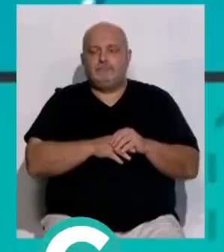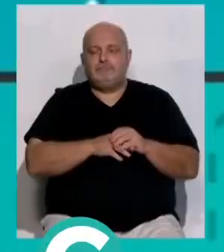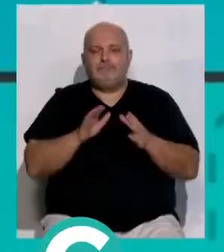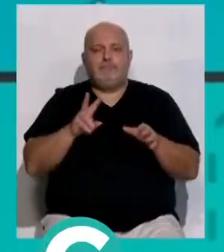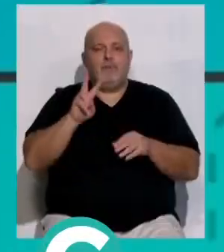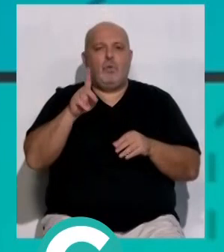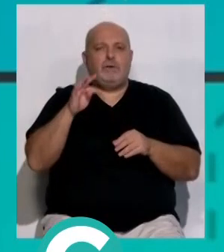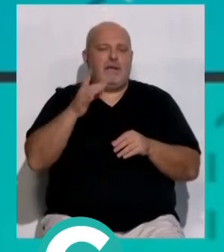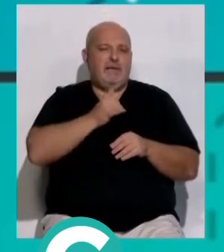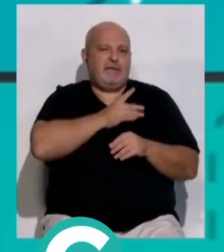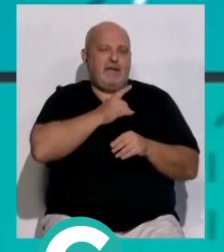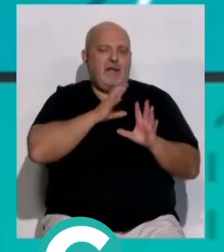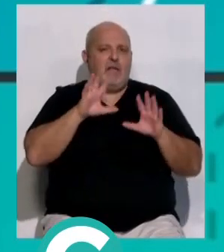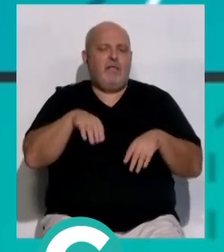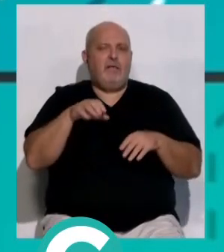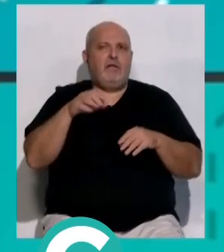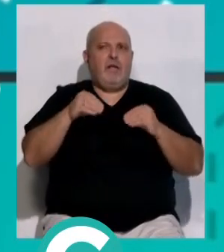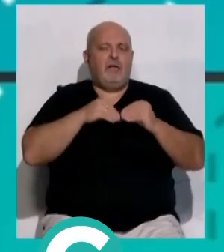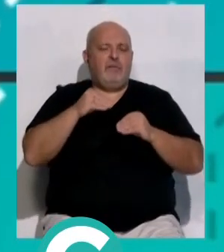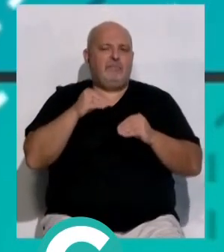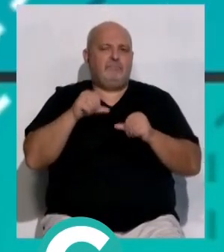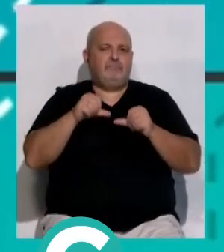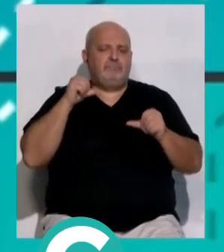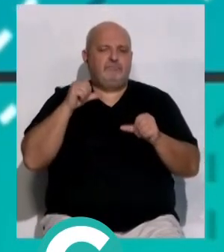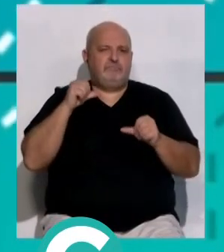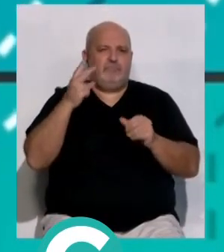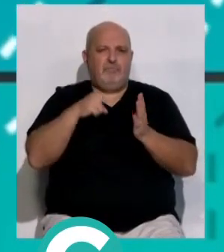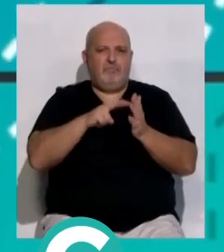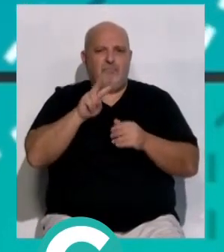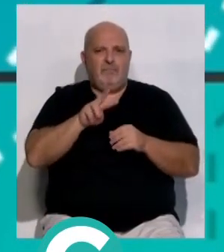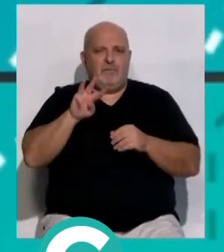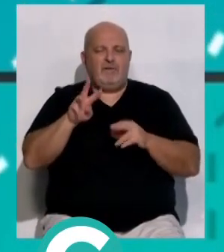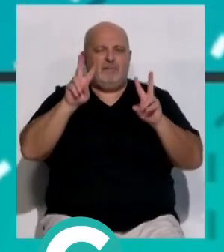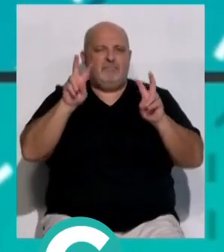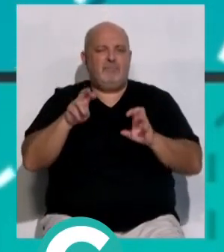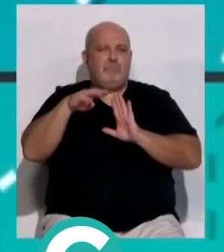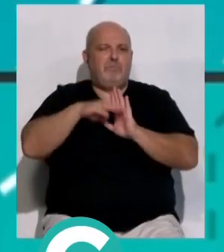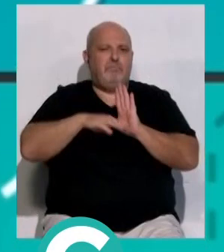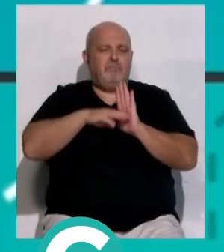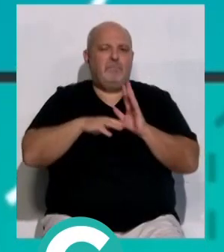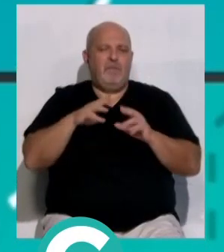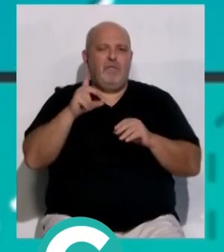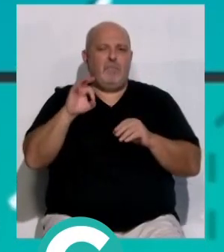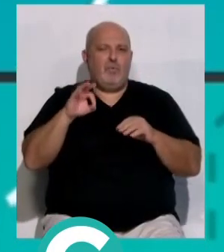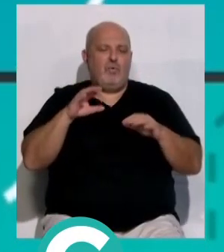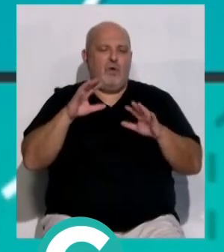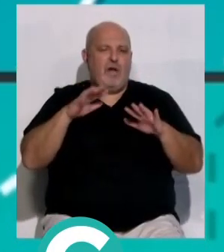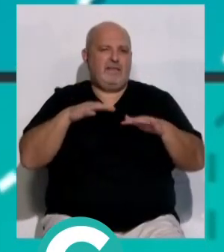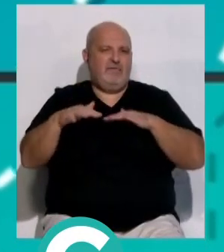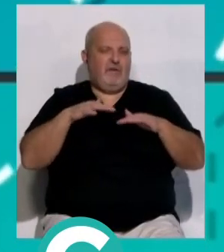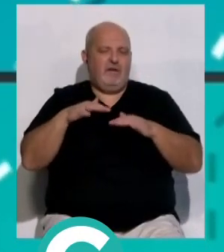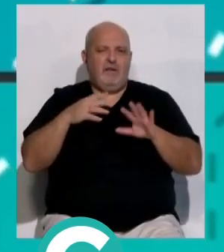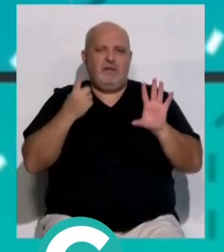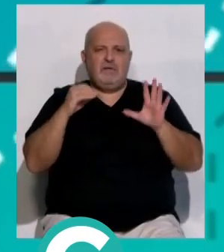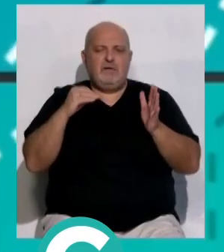UGT de Cádiz ha evaluado las acciones desarrolladas a lo largo de 2023 dentro de su programa DIPO Activa. En total más